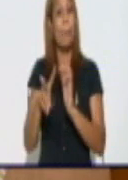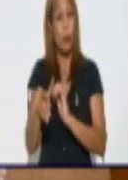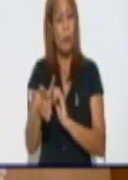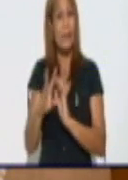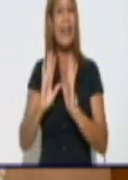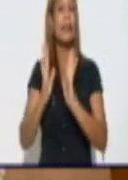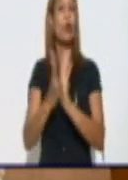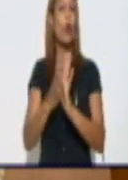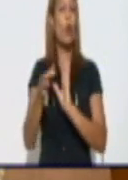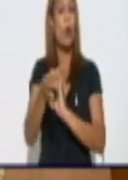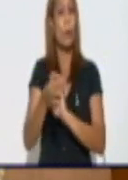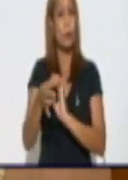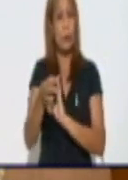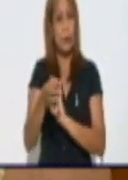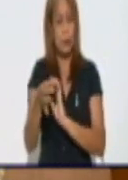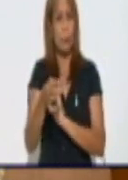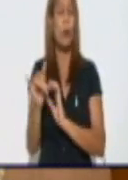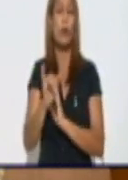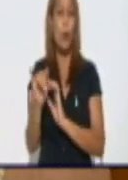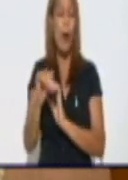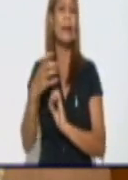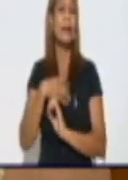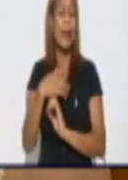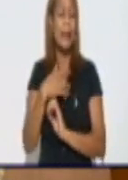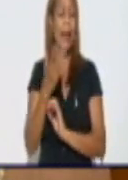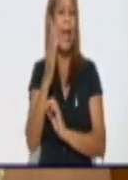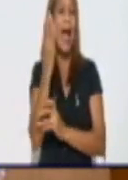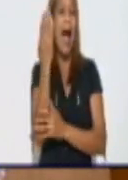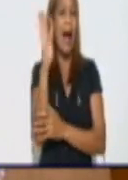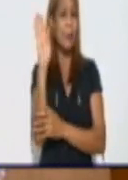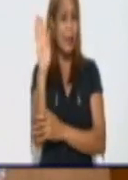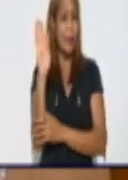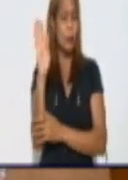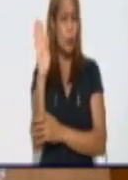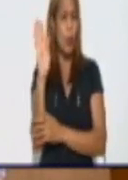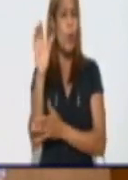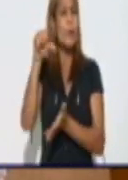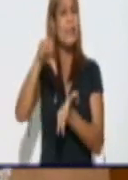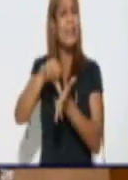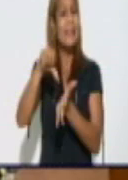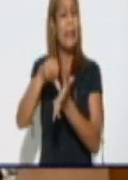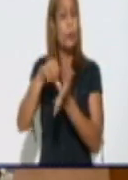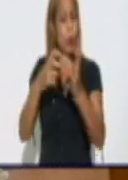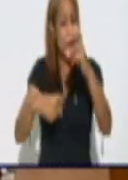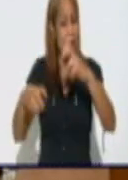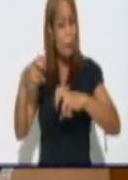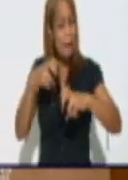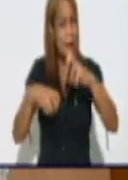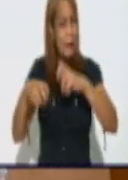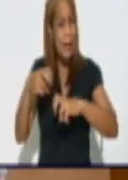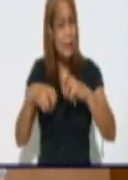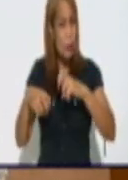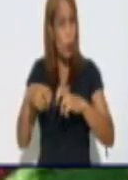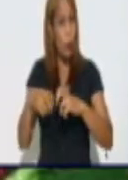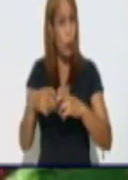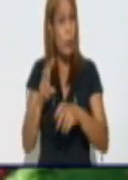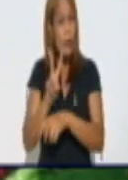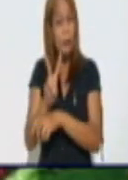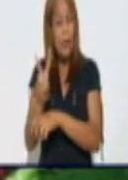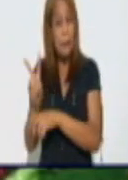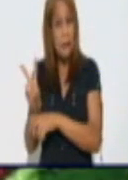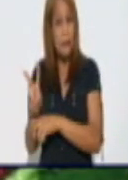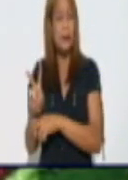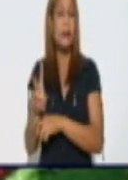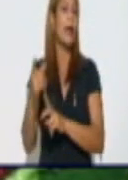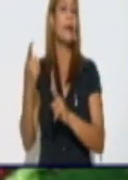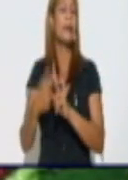municipios, tiene abiertos controles de foco, un total de 102 en estos momentos. Se abrieron 12 de estos casos que